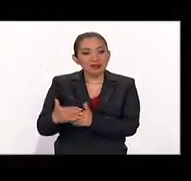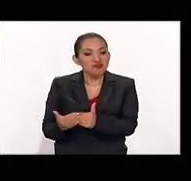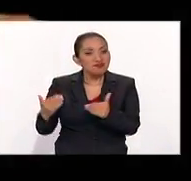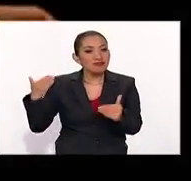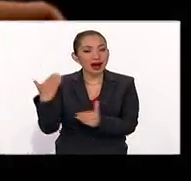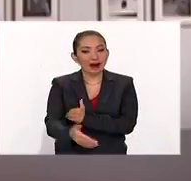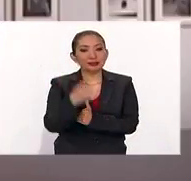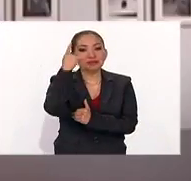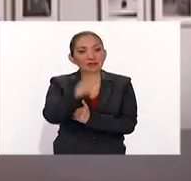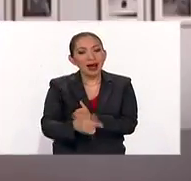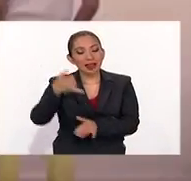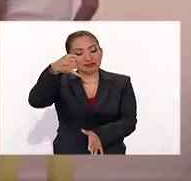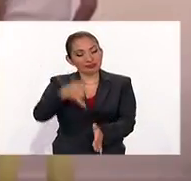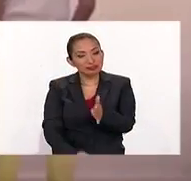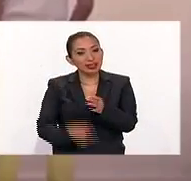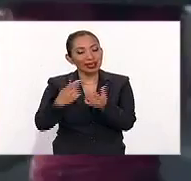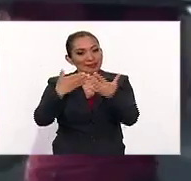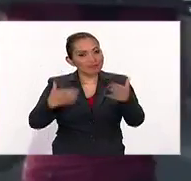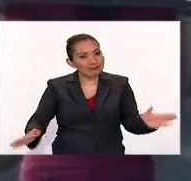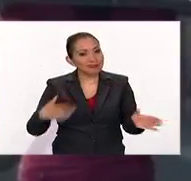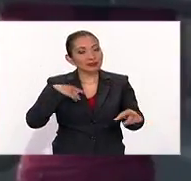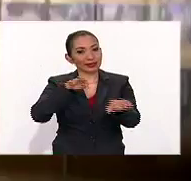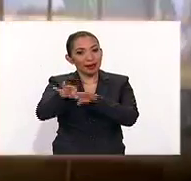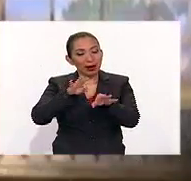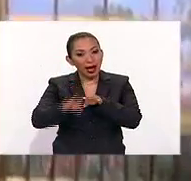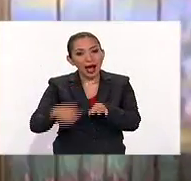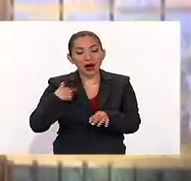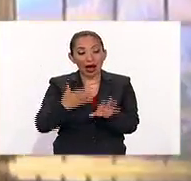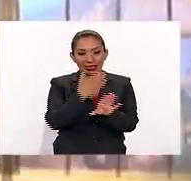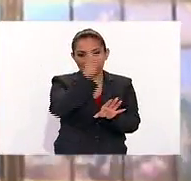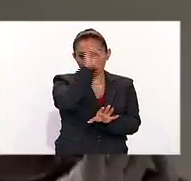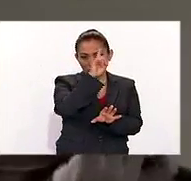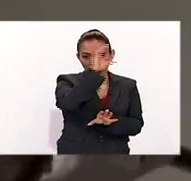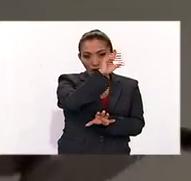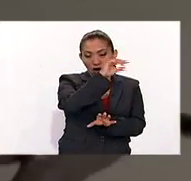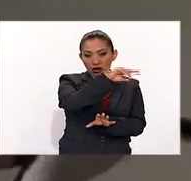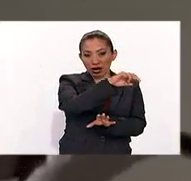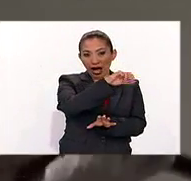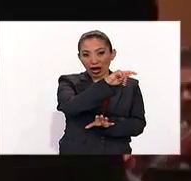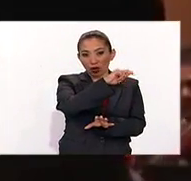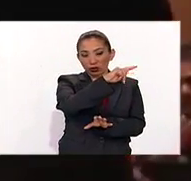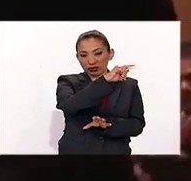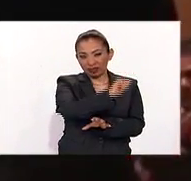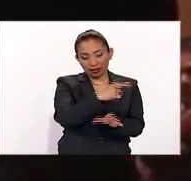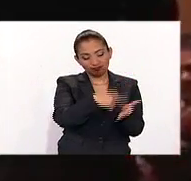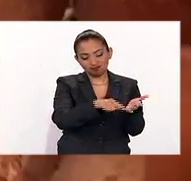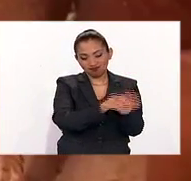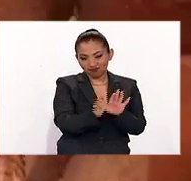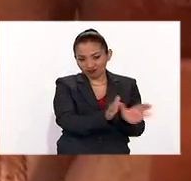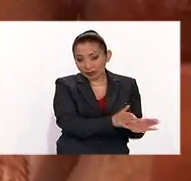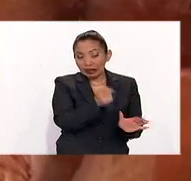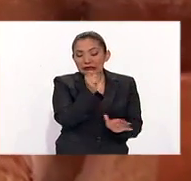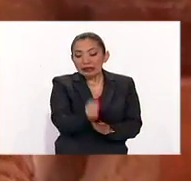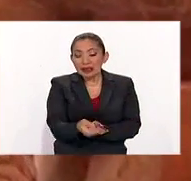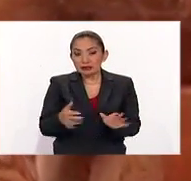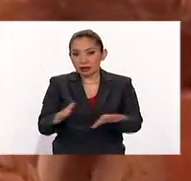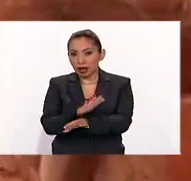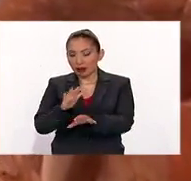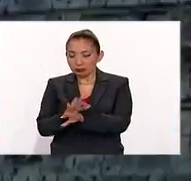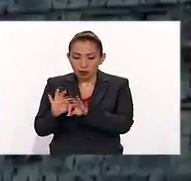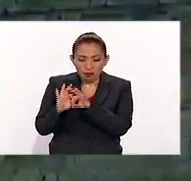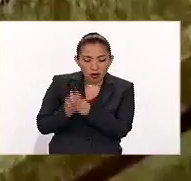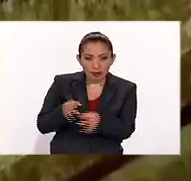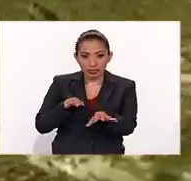paso adelante para profundizar y ampliar las tareas del extinto Consejo Nacional para la Cultura y las Artes, lo que implicará un cambio de